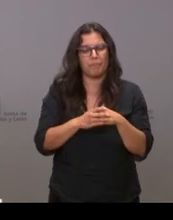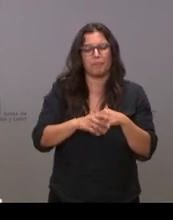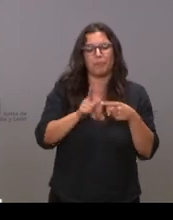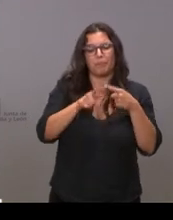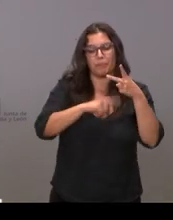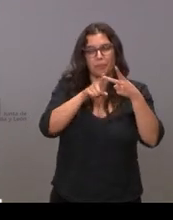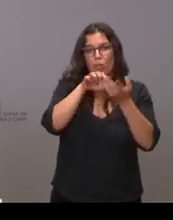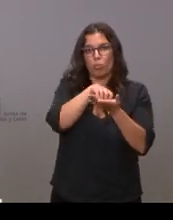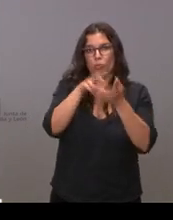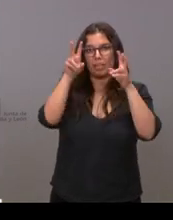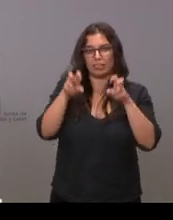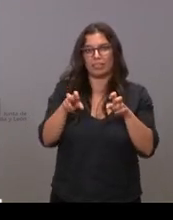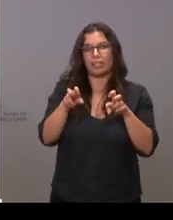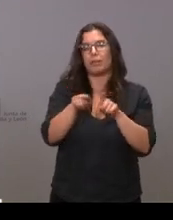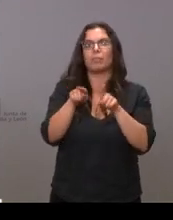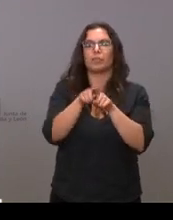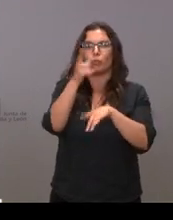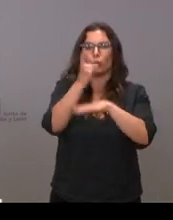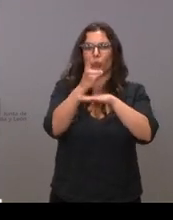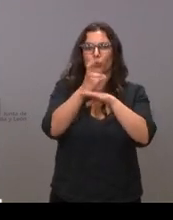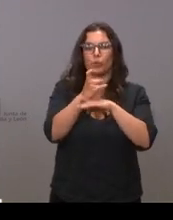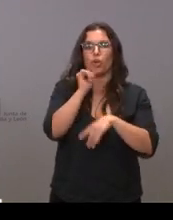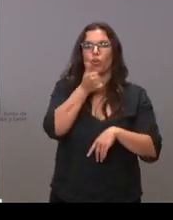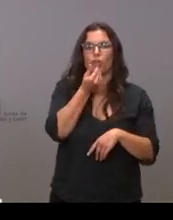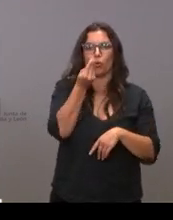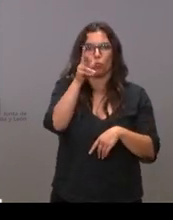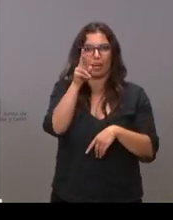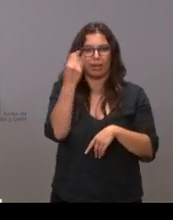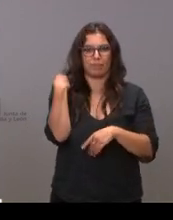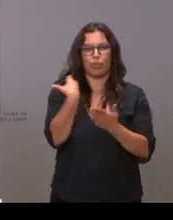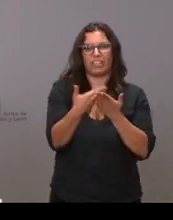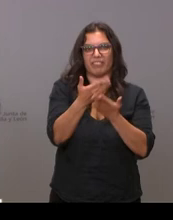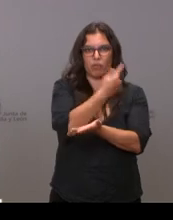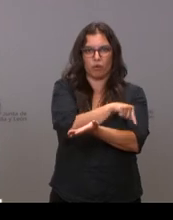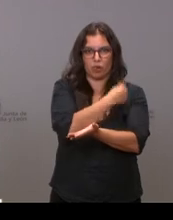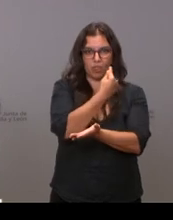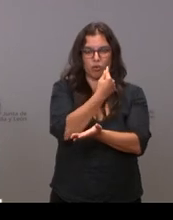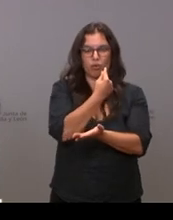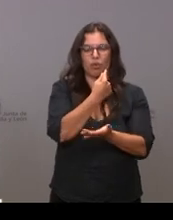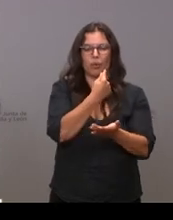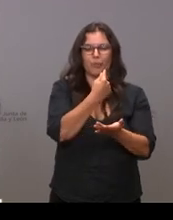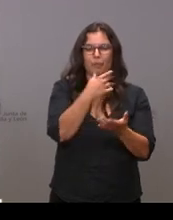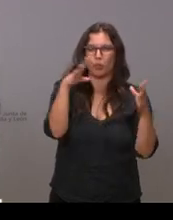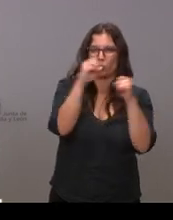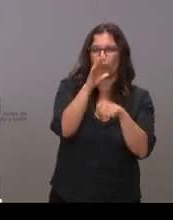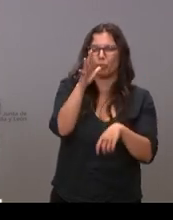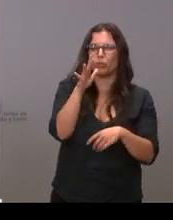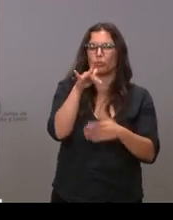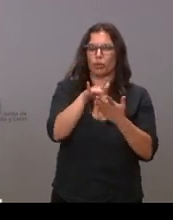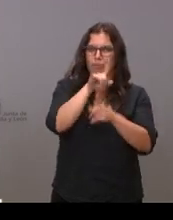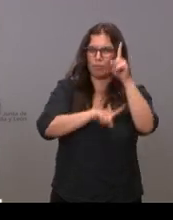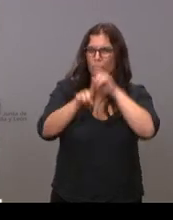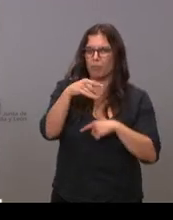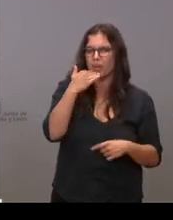respecto a la descarga del código QR de certificado de vacunación no tengo muy claro porque ha habido algún problema